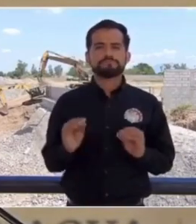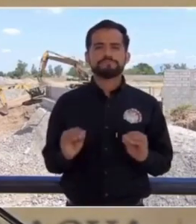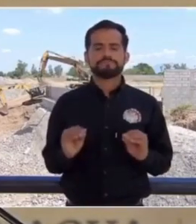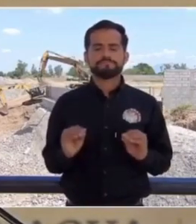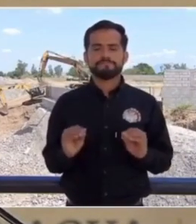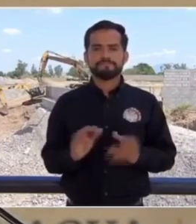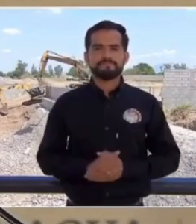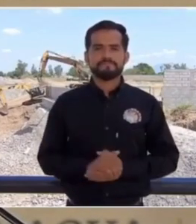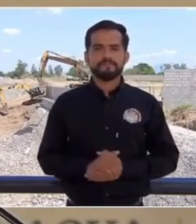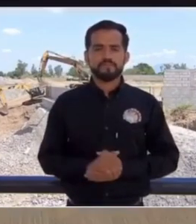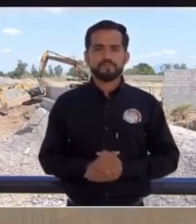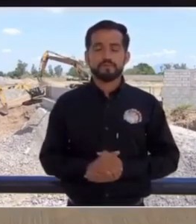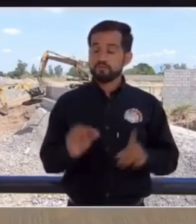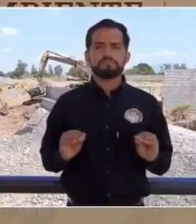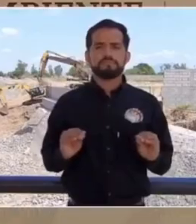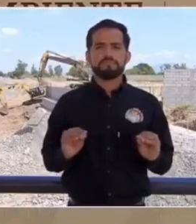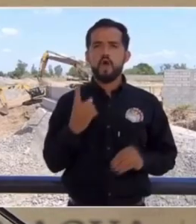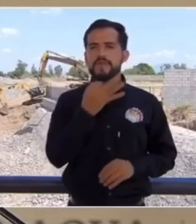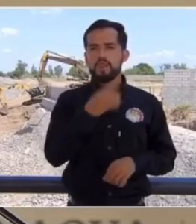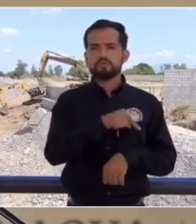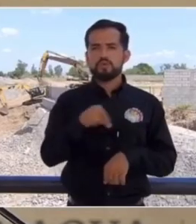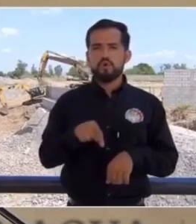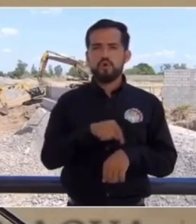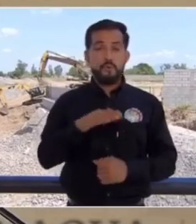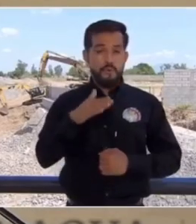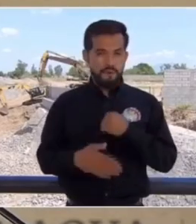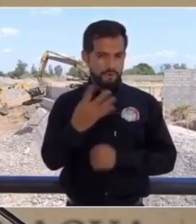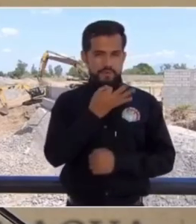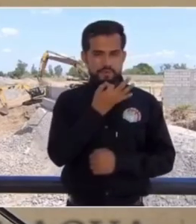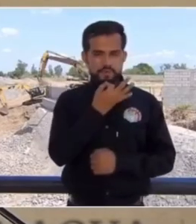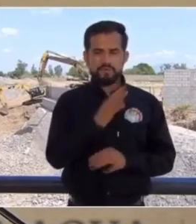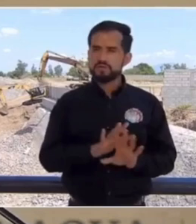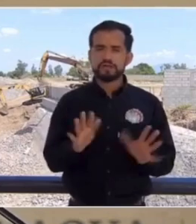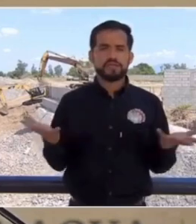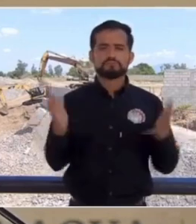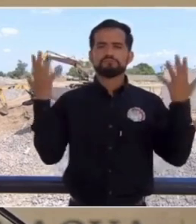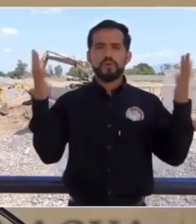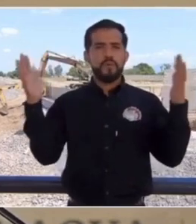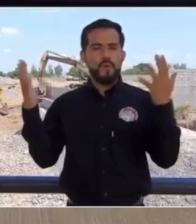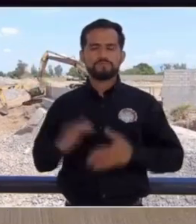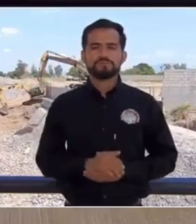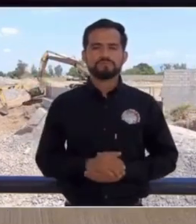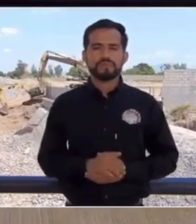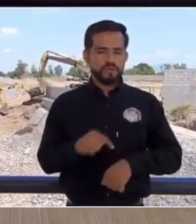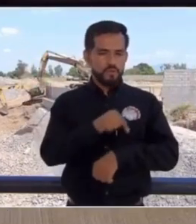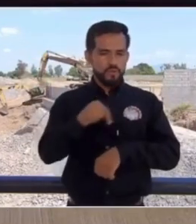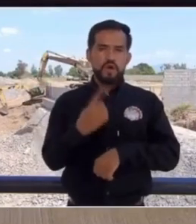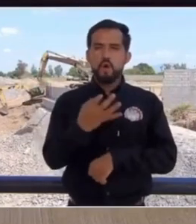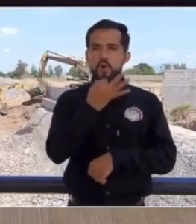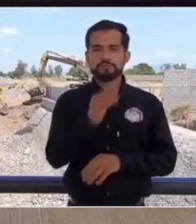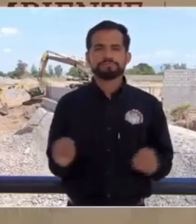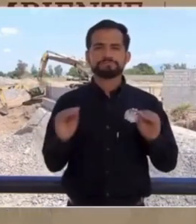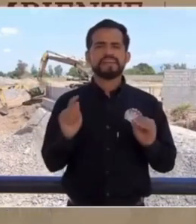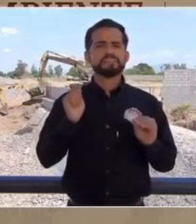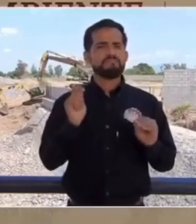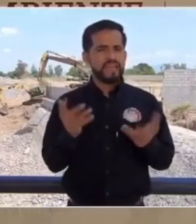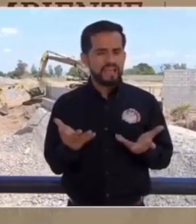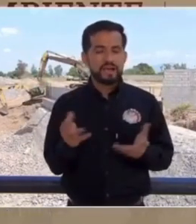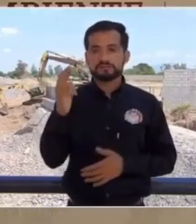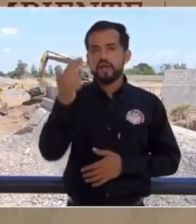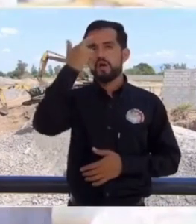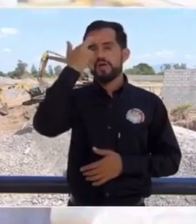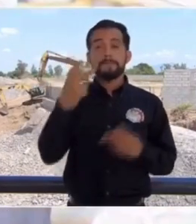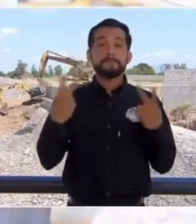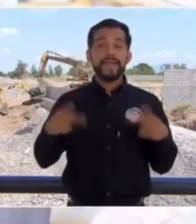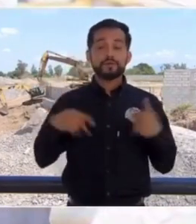en todo el país. Y terminando ese minuto se aplaude, el minuto de silencio es el recuerdo de